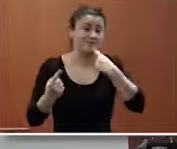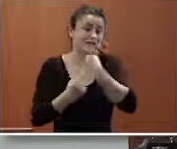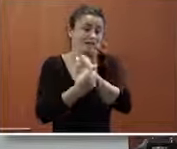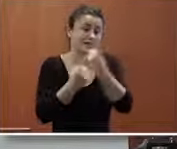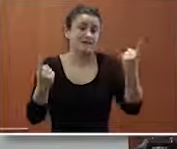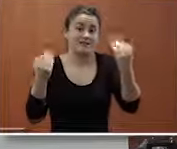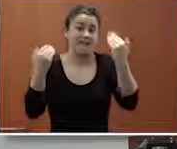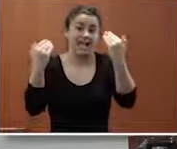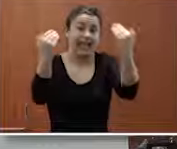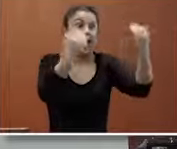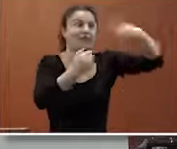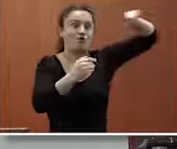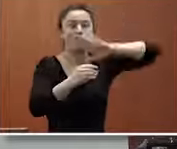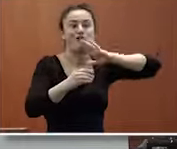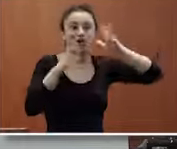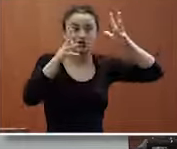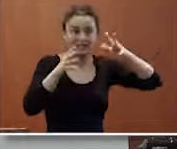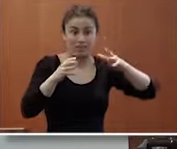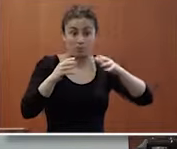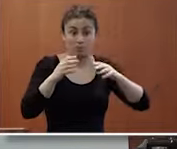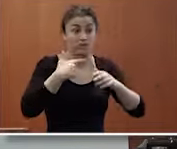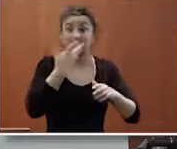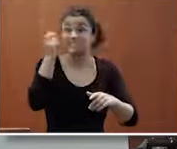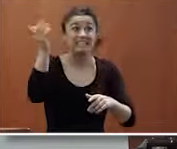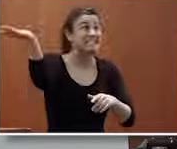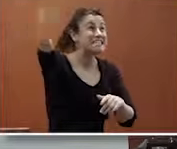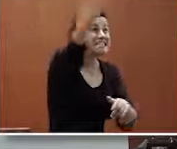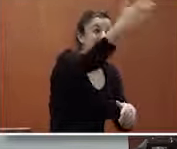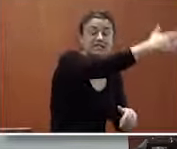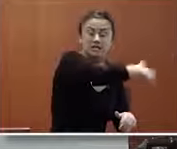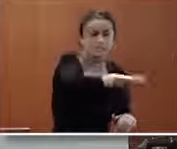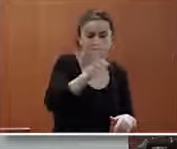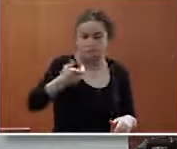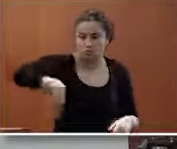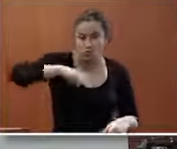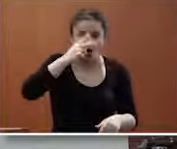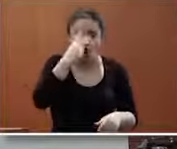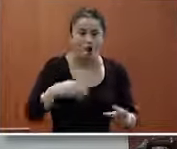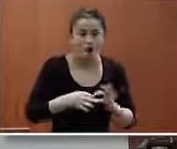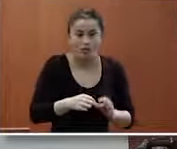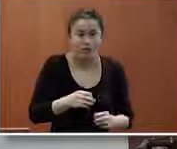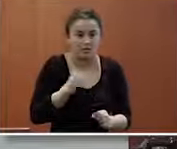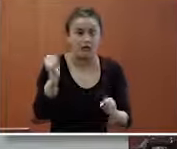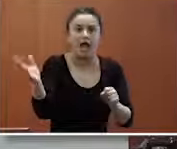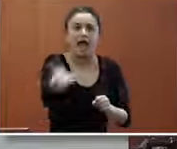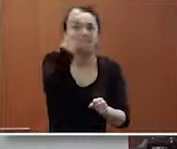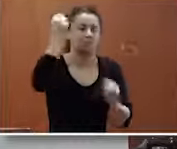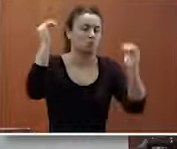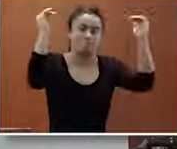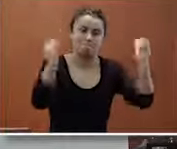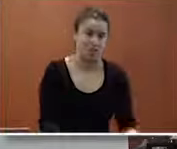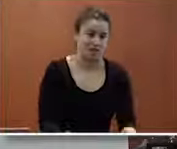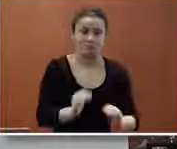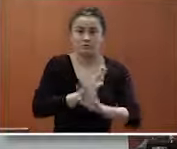las gracias porque sin ellos desde luego nosotros no es que haríamos menos es que sinceramente haríamos muchísimo menos bueno pues yo ya